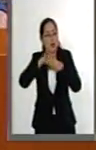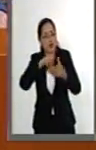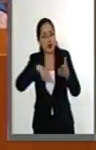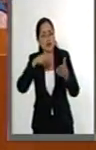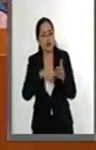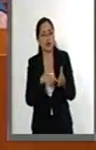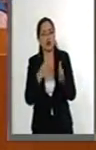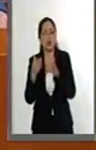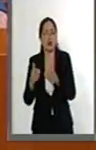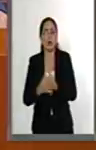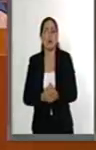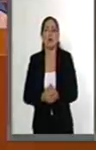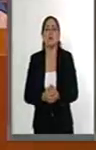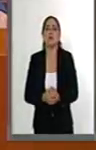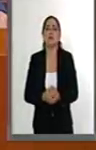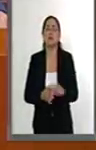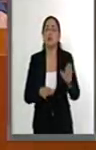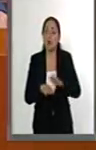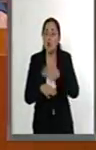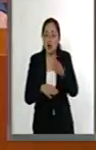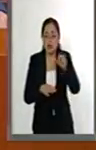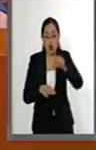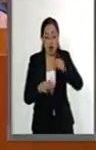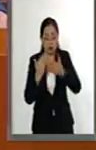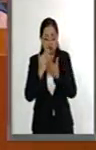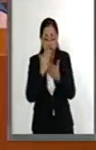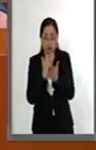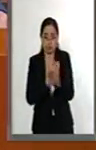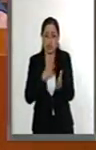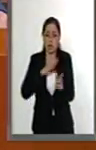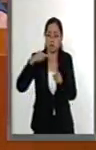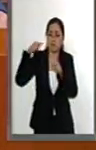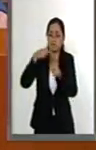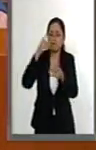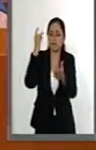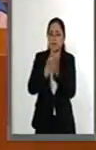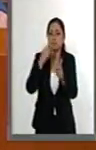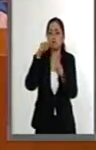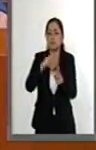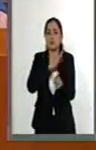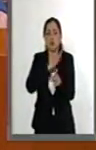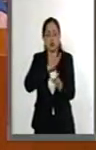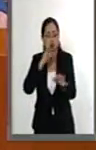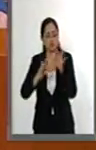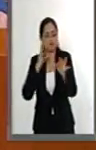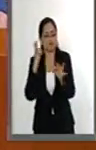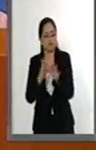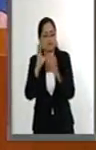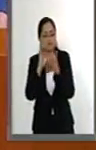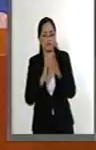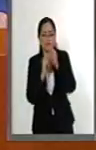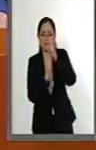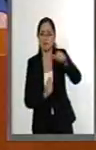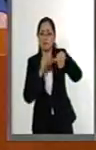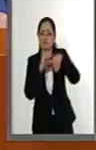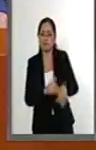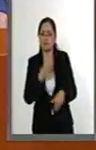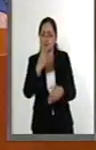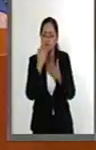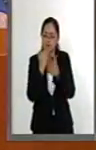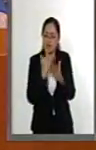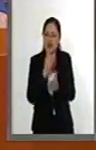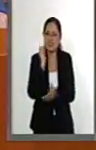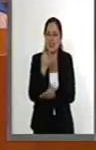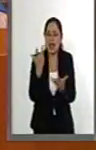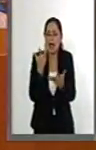cuando termina. Por eso hoy el presente dictamen tiene como único fin dar cumplimiento a un mandato constitucional que es administrar la